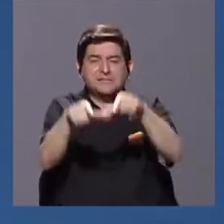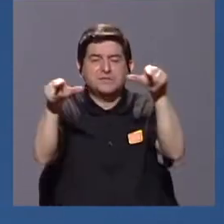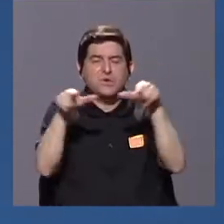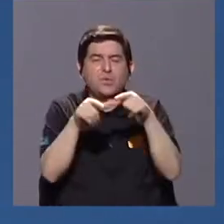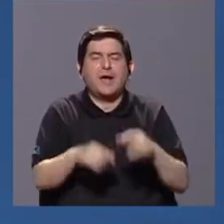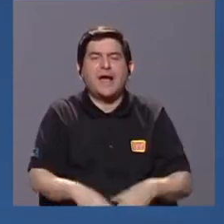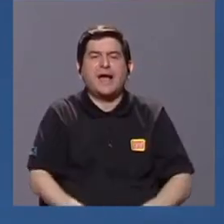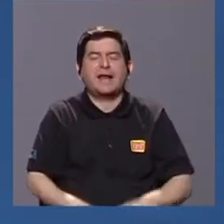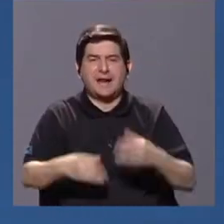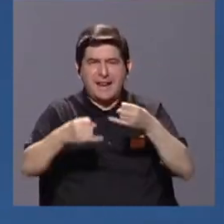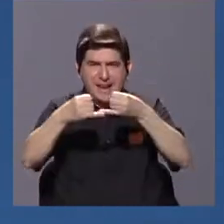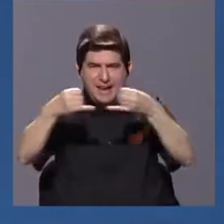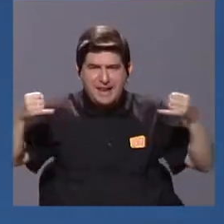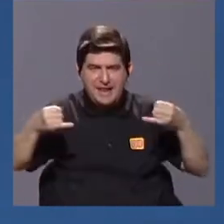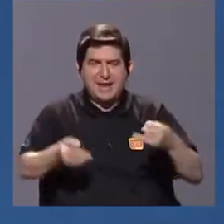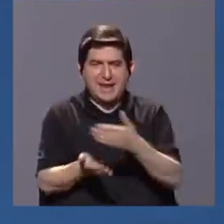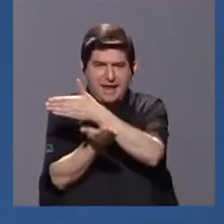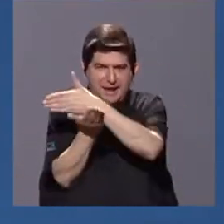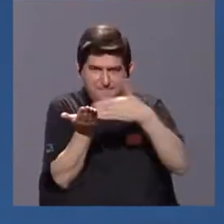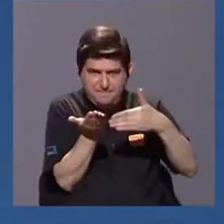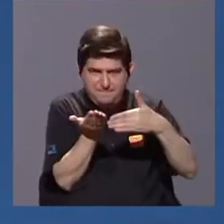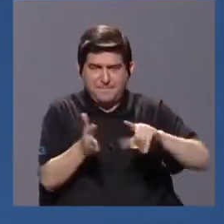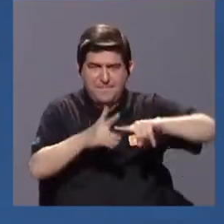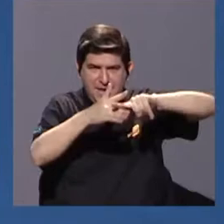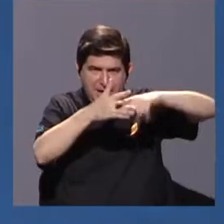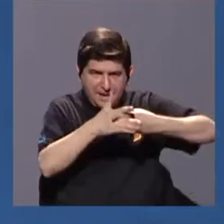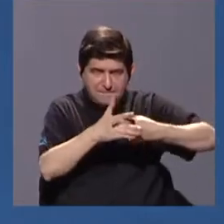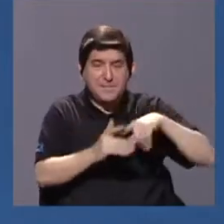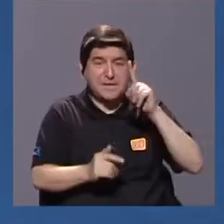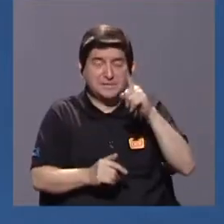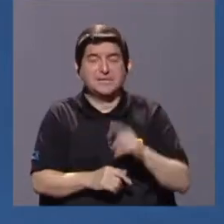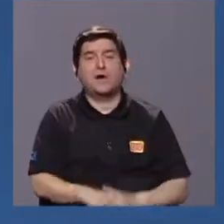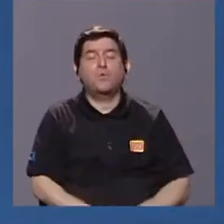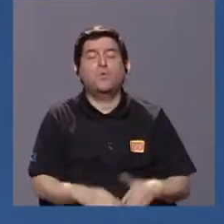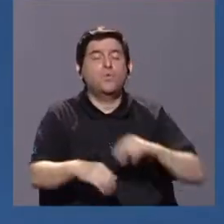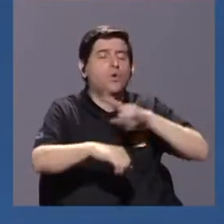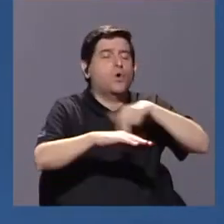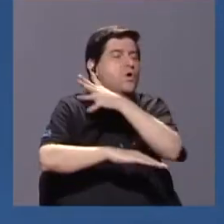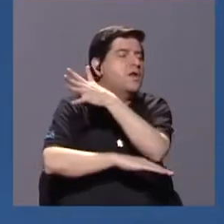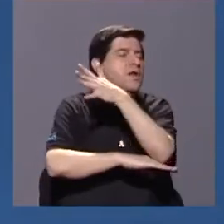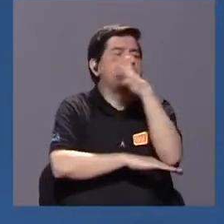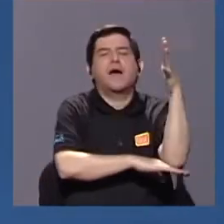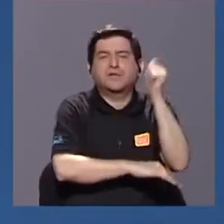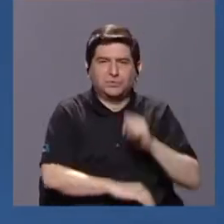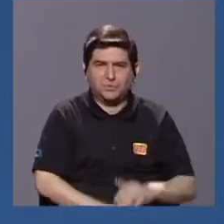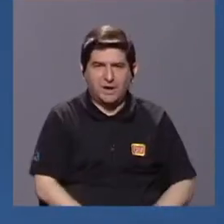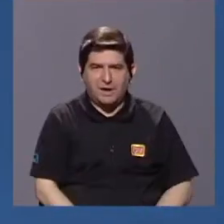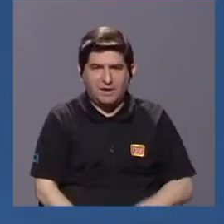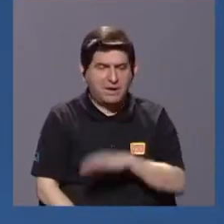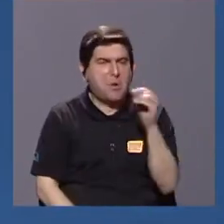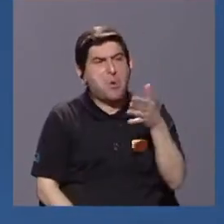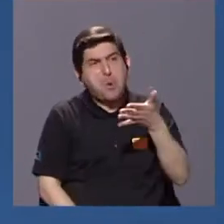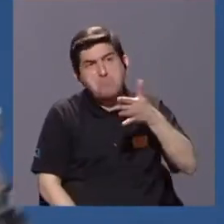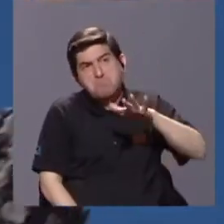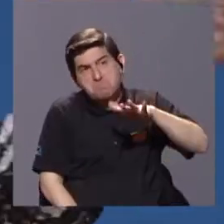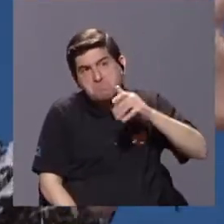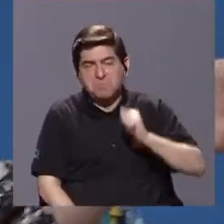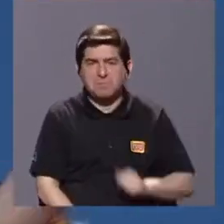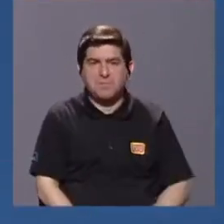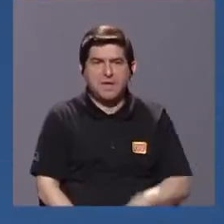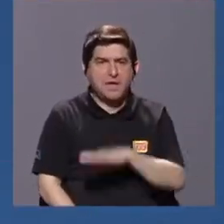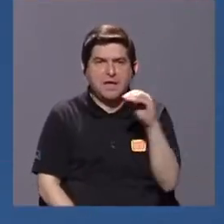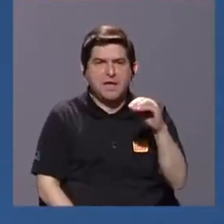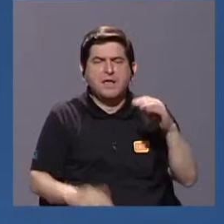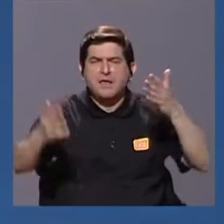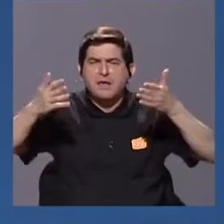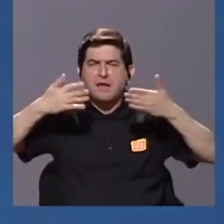Los sitios borde son los que llamamos sitios que empieza un paisaje totalmente natural o más o menos natural, y